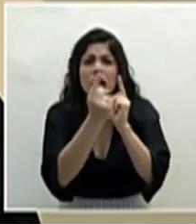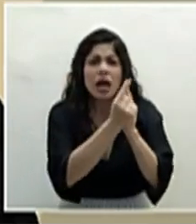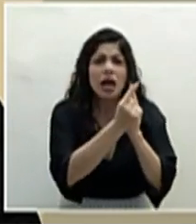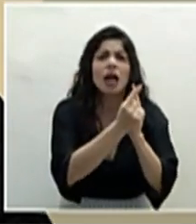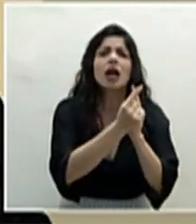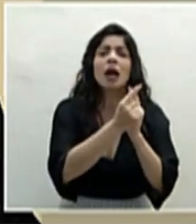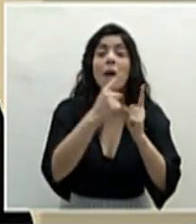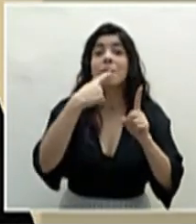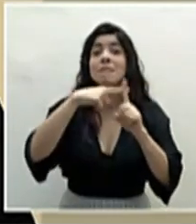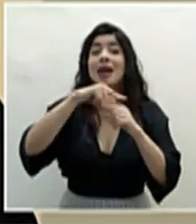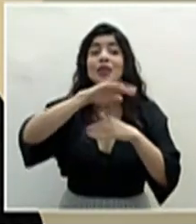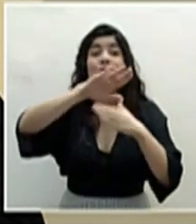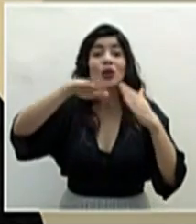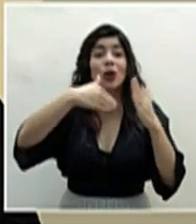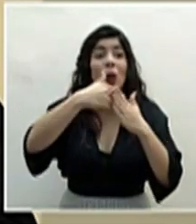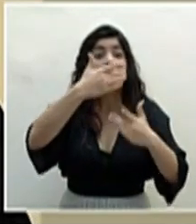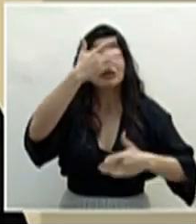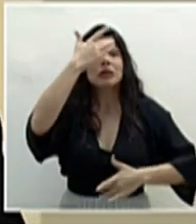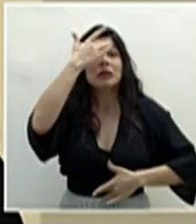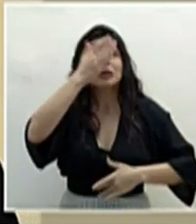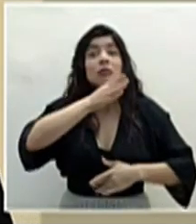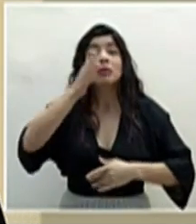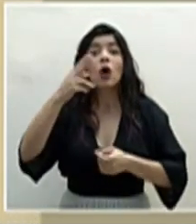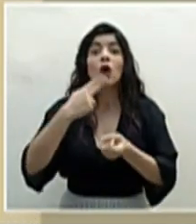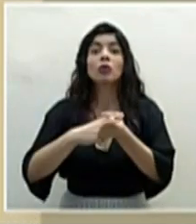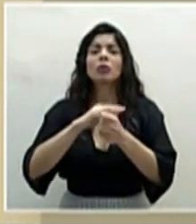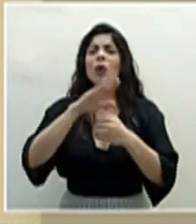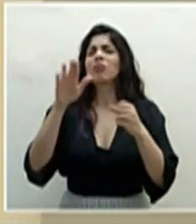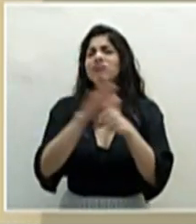a todos los casos que pueden llegar a los servicios de salud.